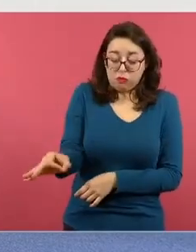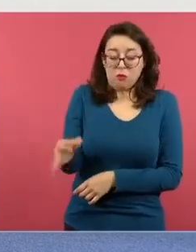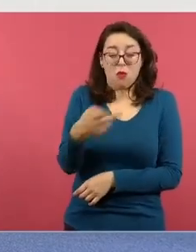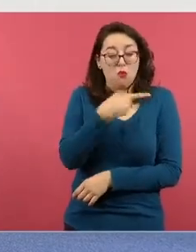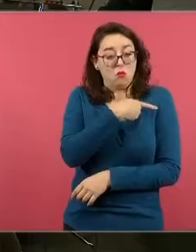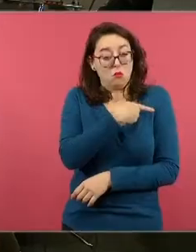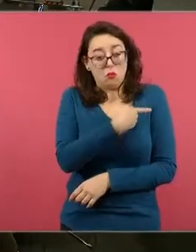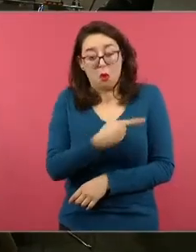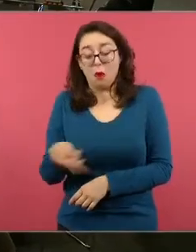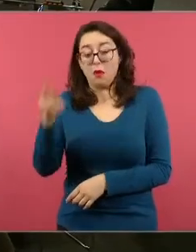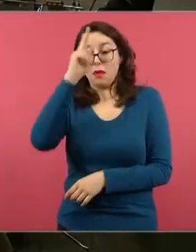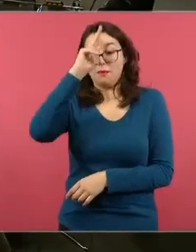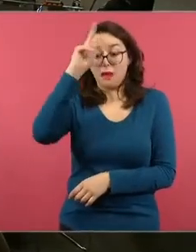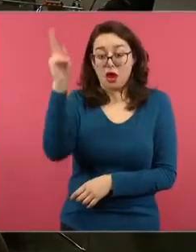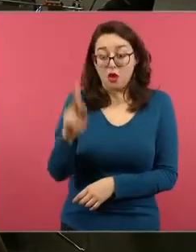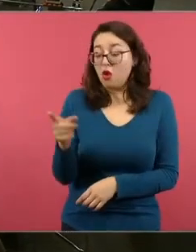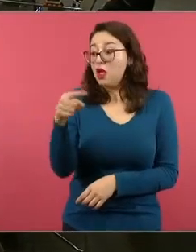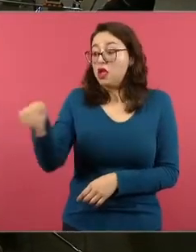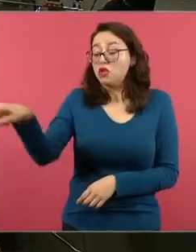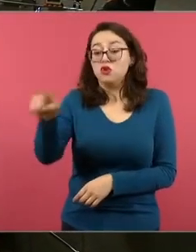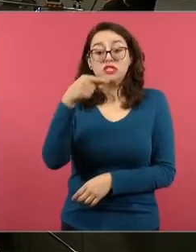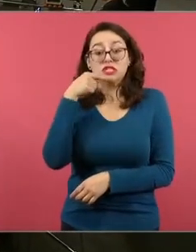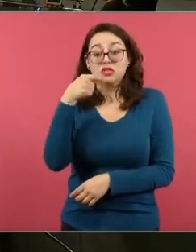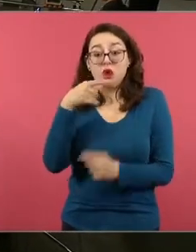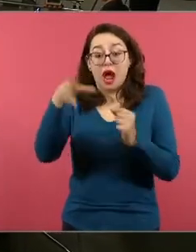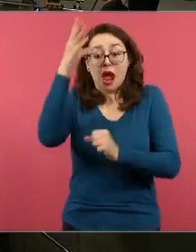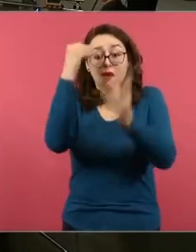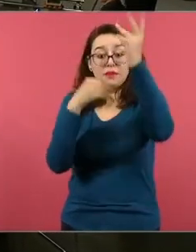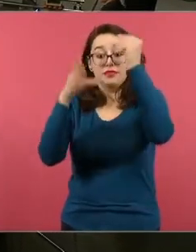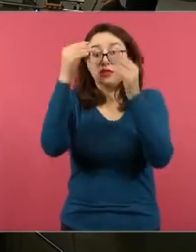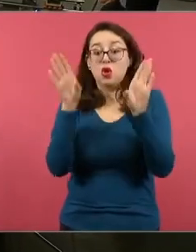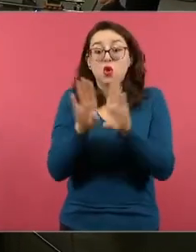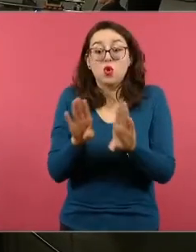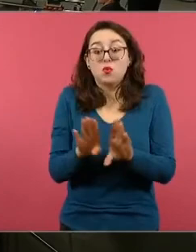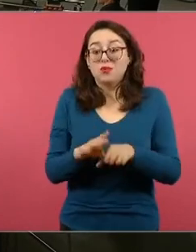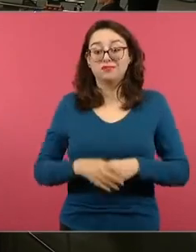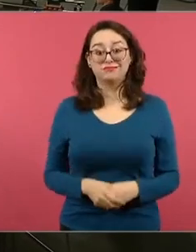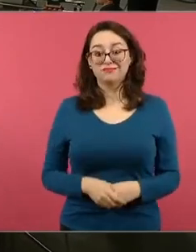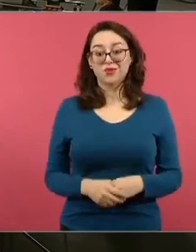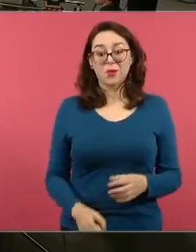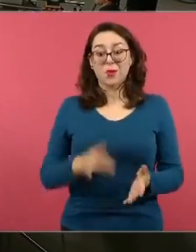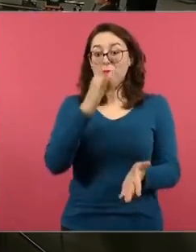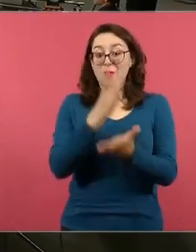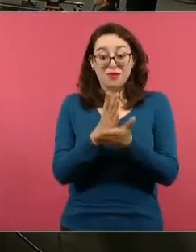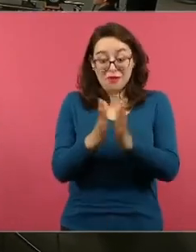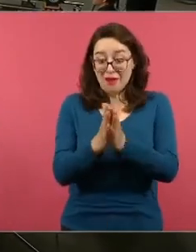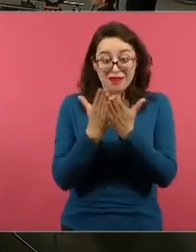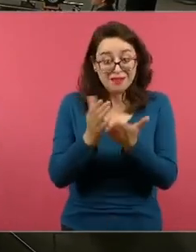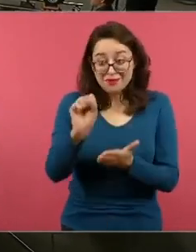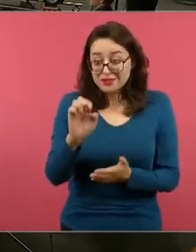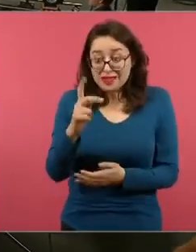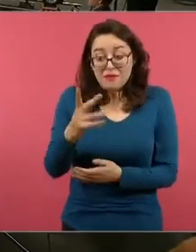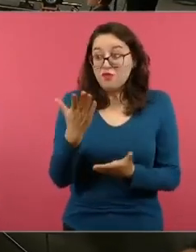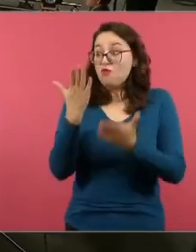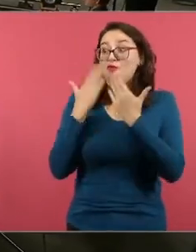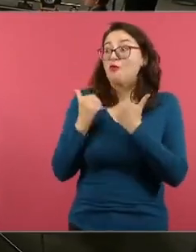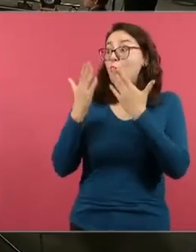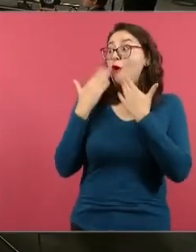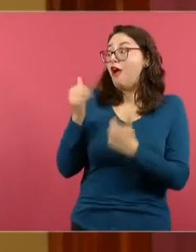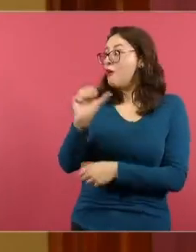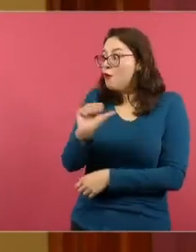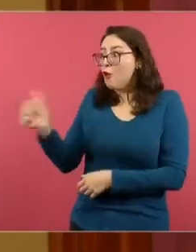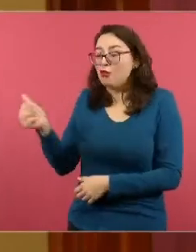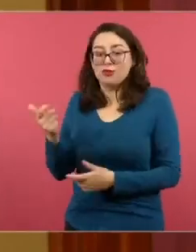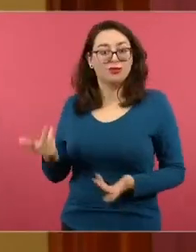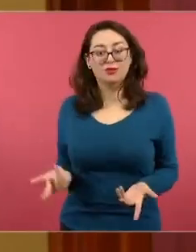el único recurso con el que cuentan los pequeños. Entonces, ser innovadora me comprometía doblemente para hacer un